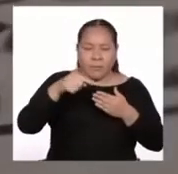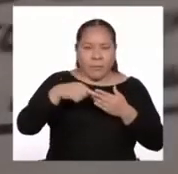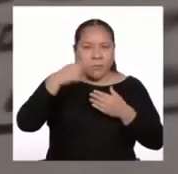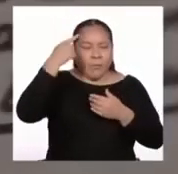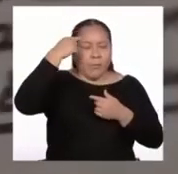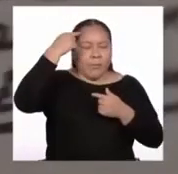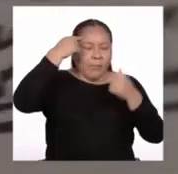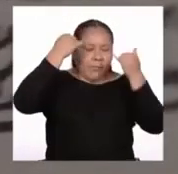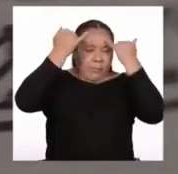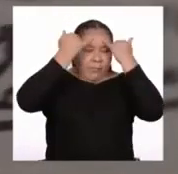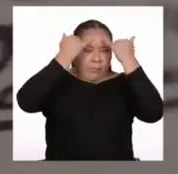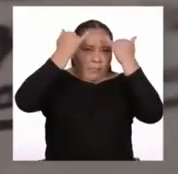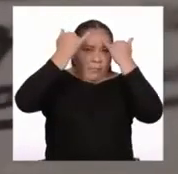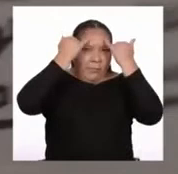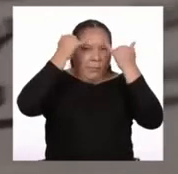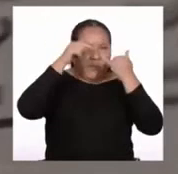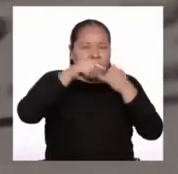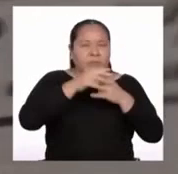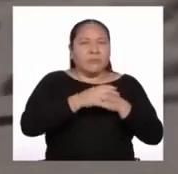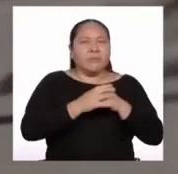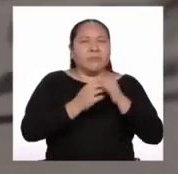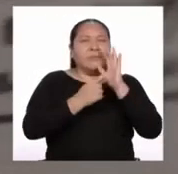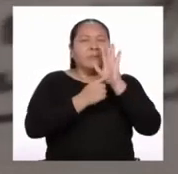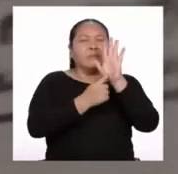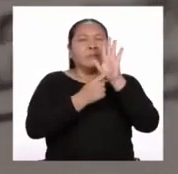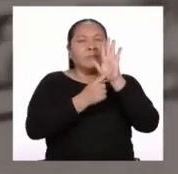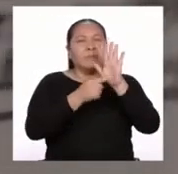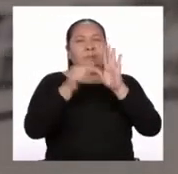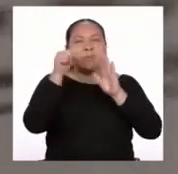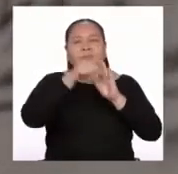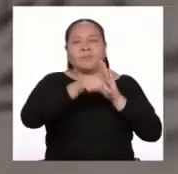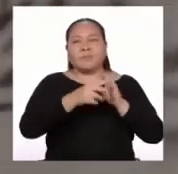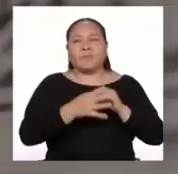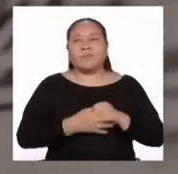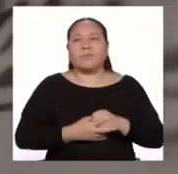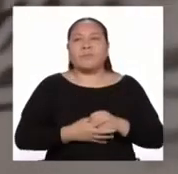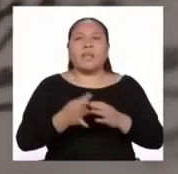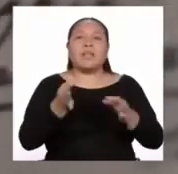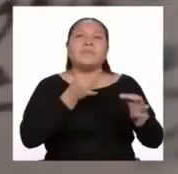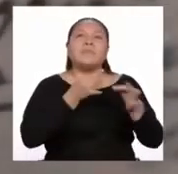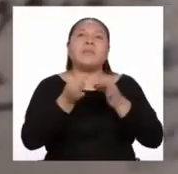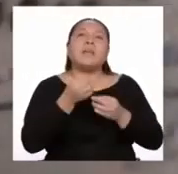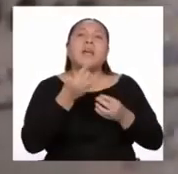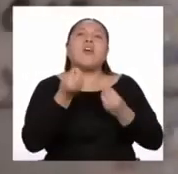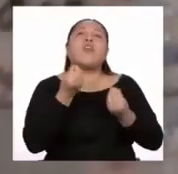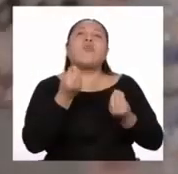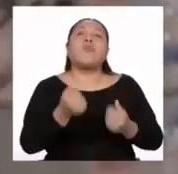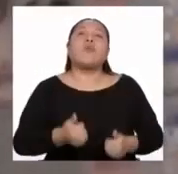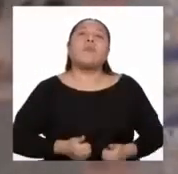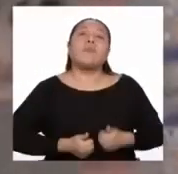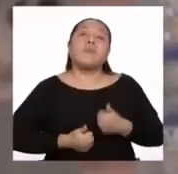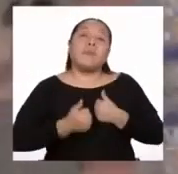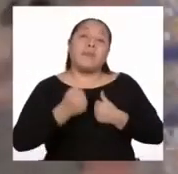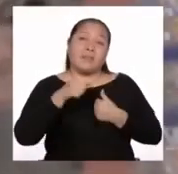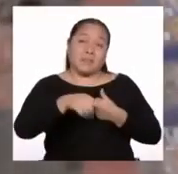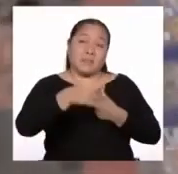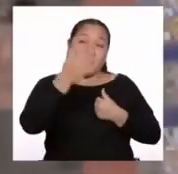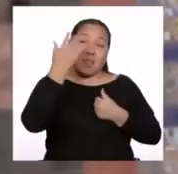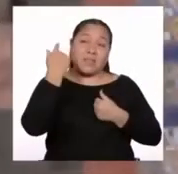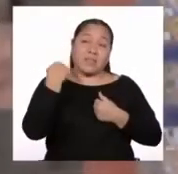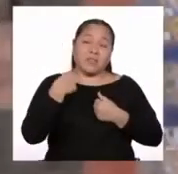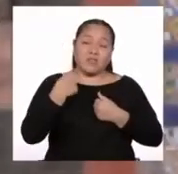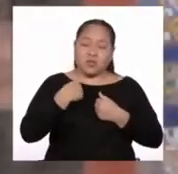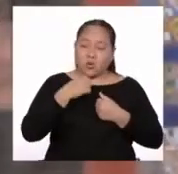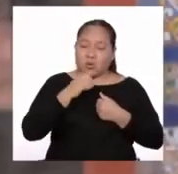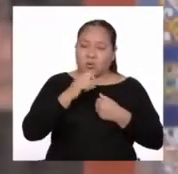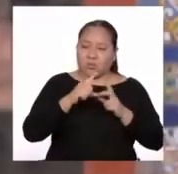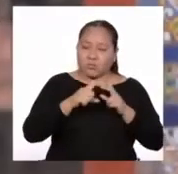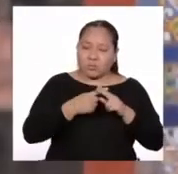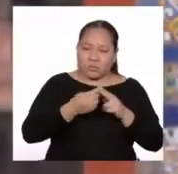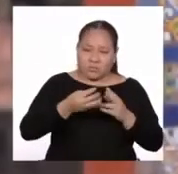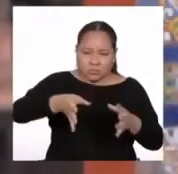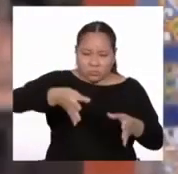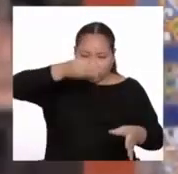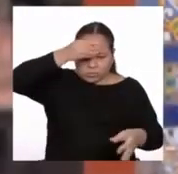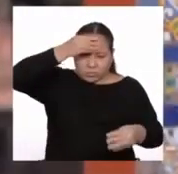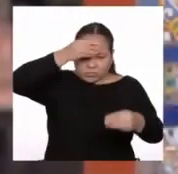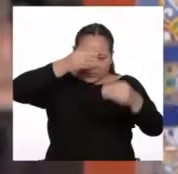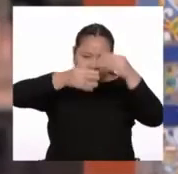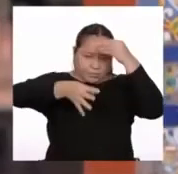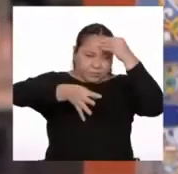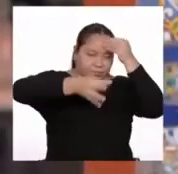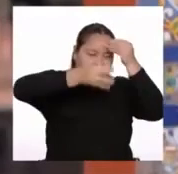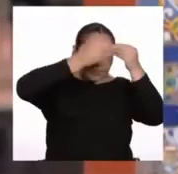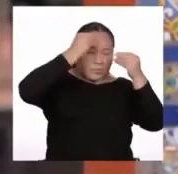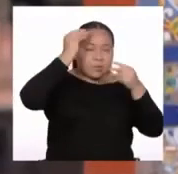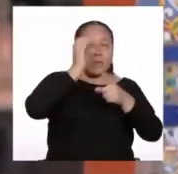mentales y a la descripción que hace de esa realidad, yo puedo decir que comencé a empaparme de la